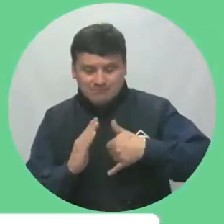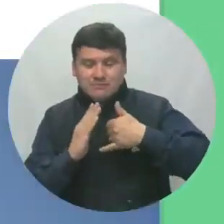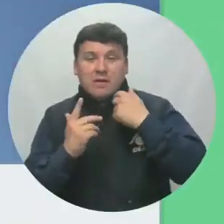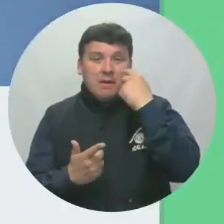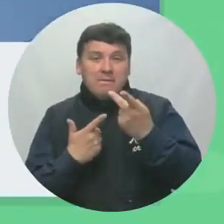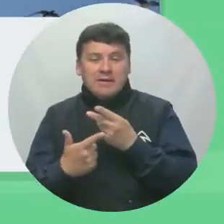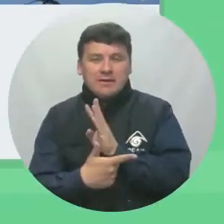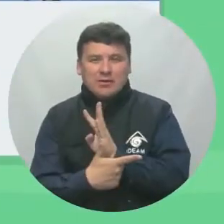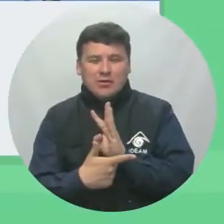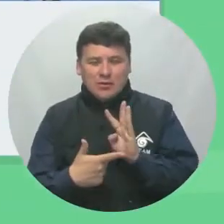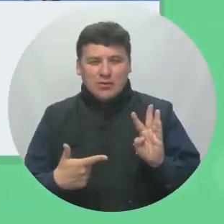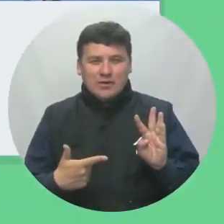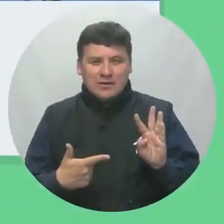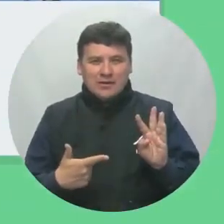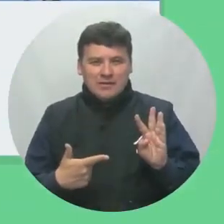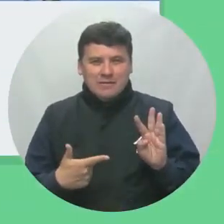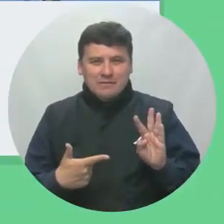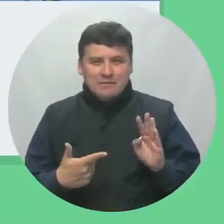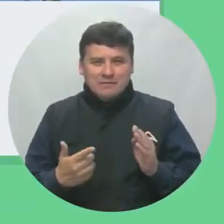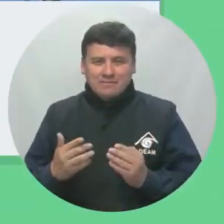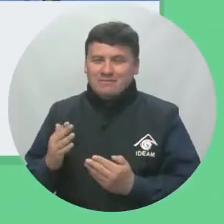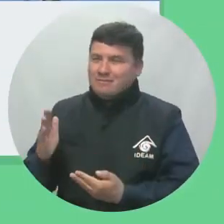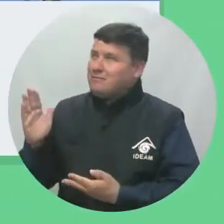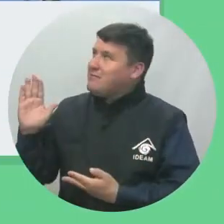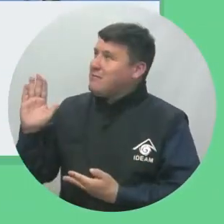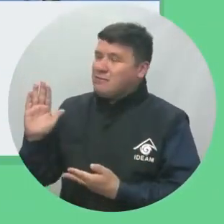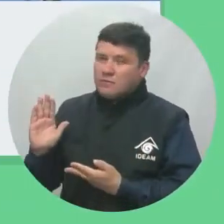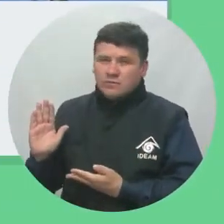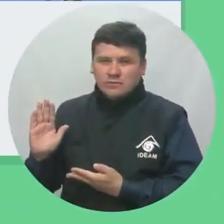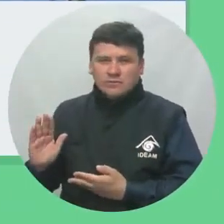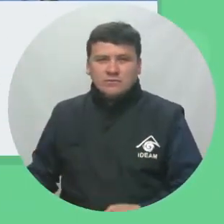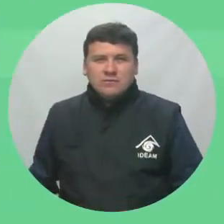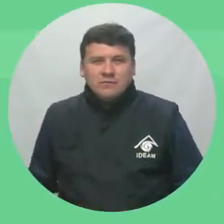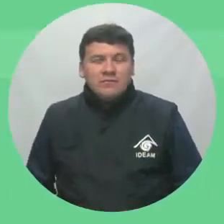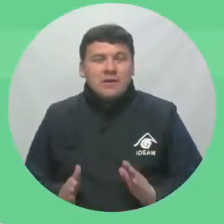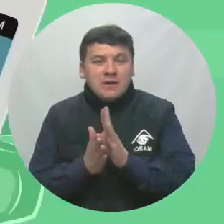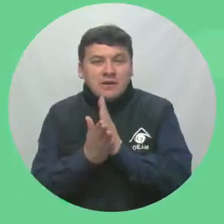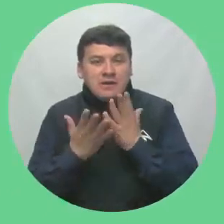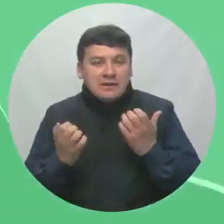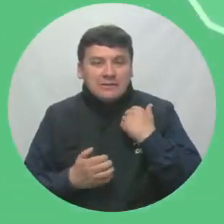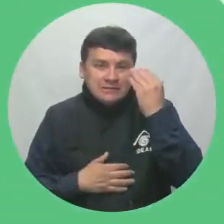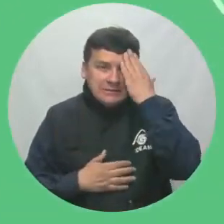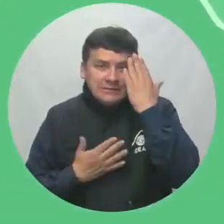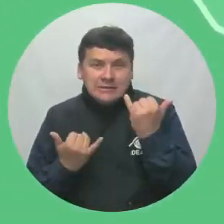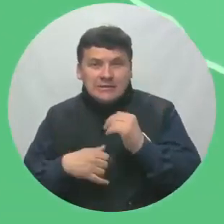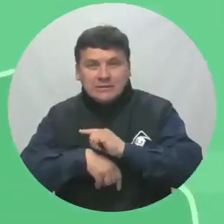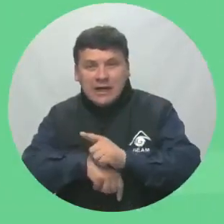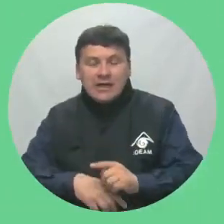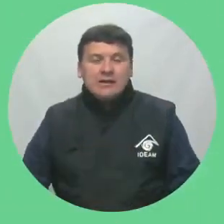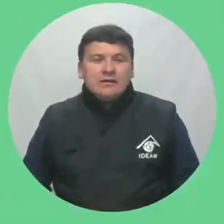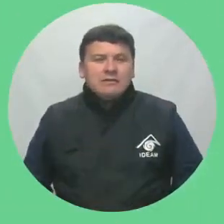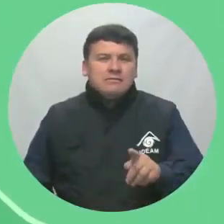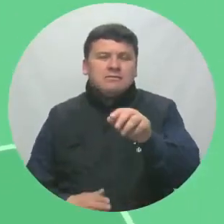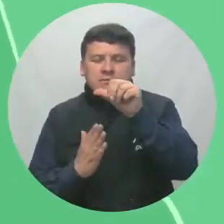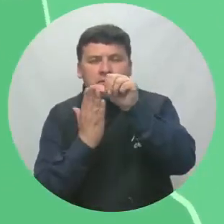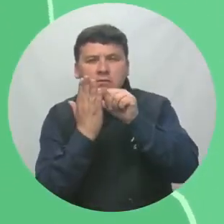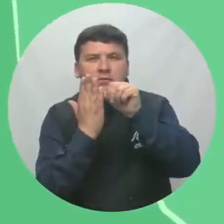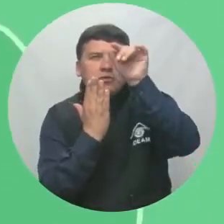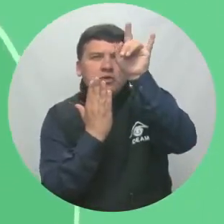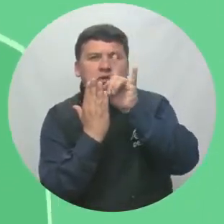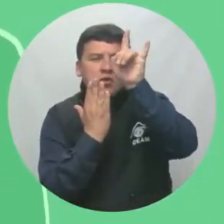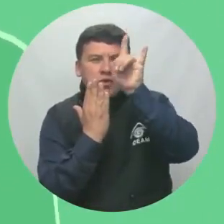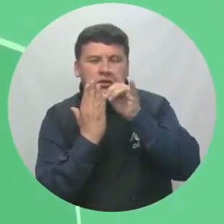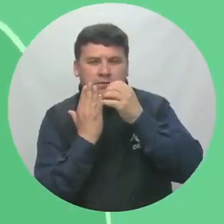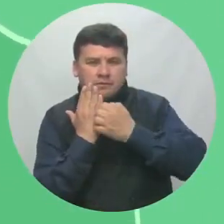pronóstico del tiempo, visítenos en www.ideam.gov.co. Y para estar informado al instante, descarga nuestra